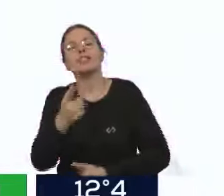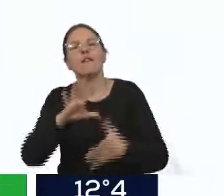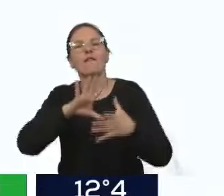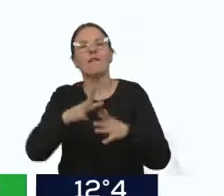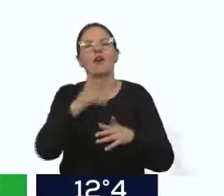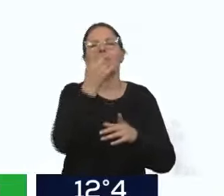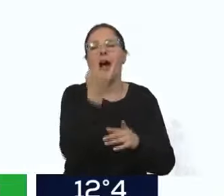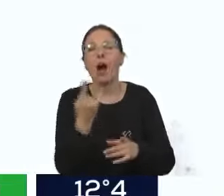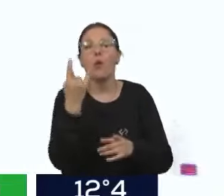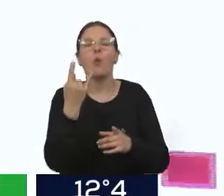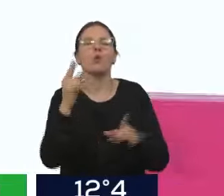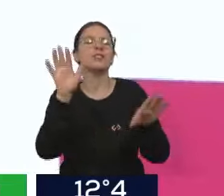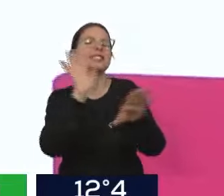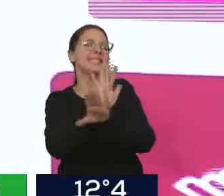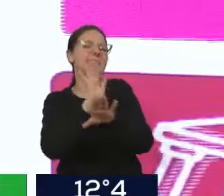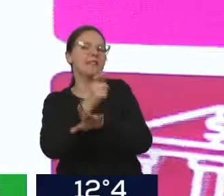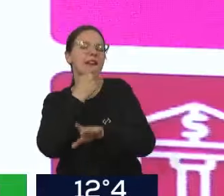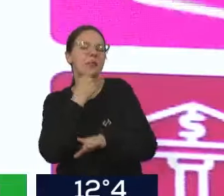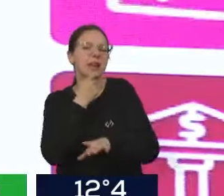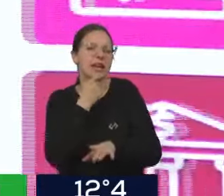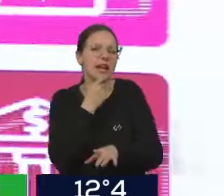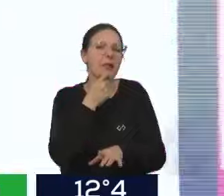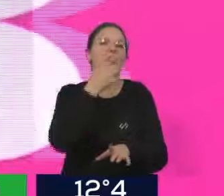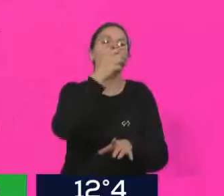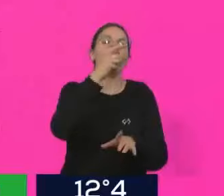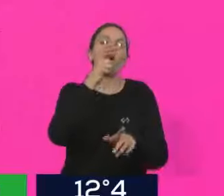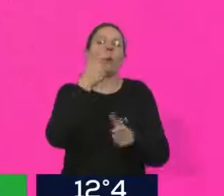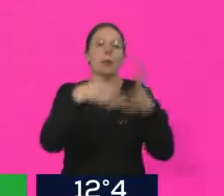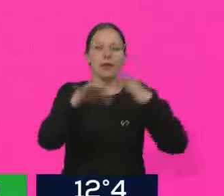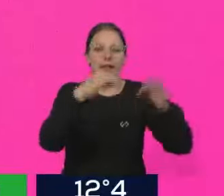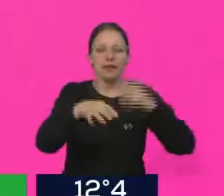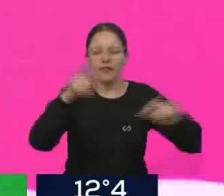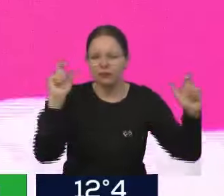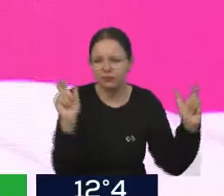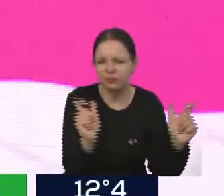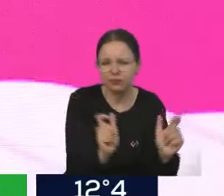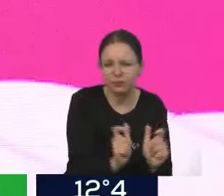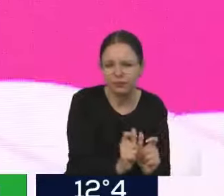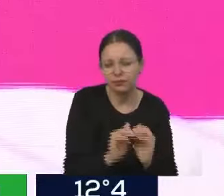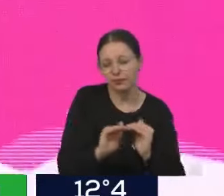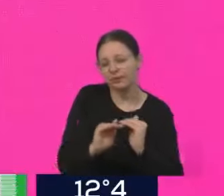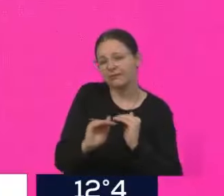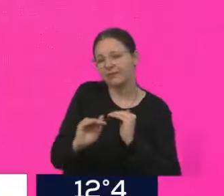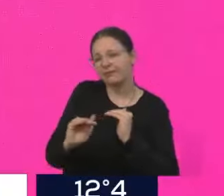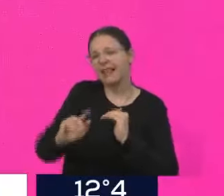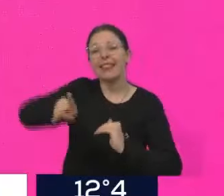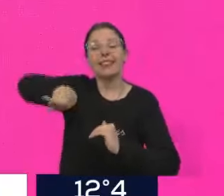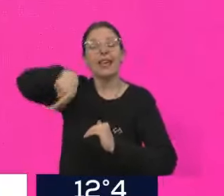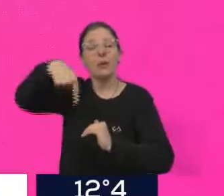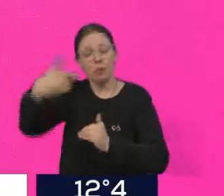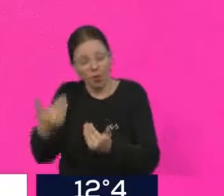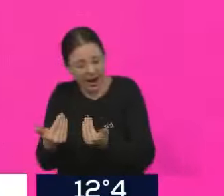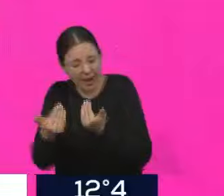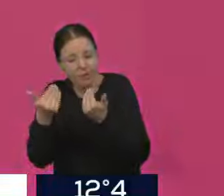luego en la curvita que nos va a llevar ascendiendo, vamos a trazar la letra del abecedario. Habrá que ver si